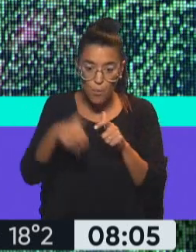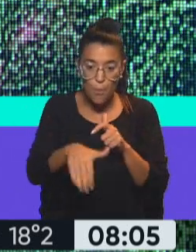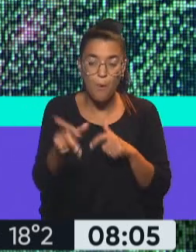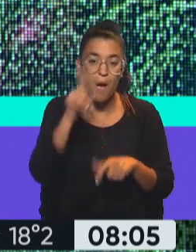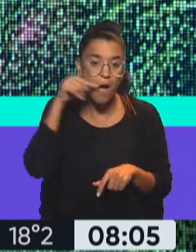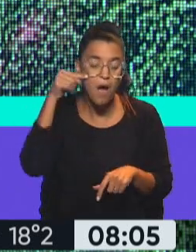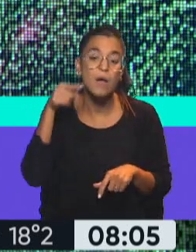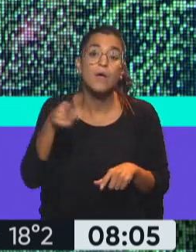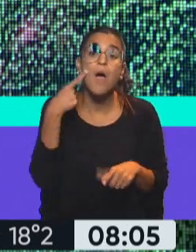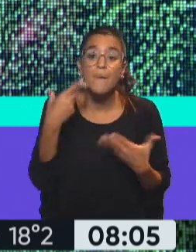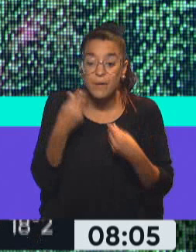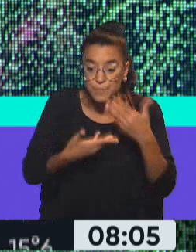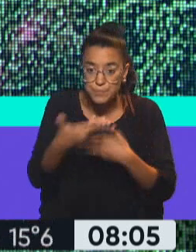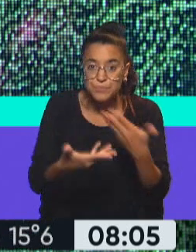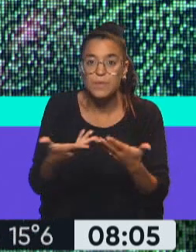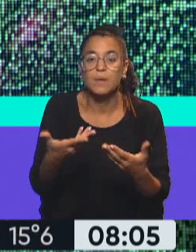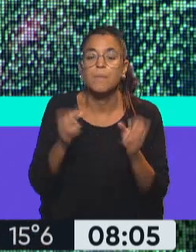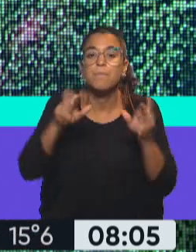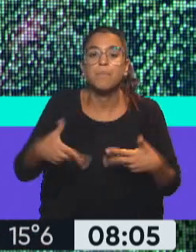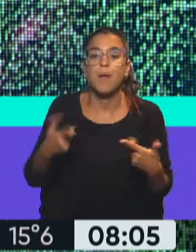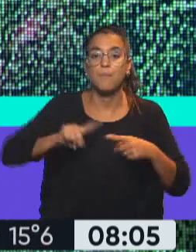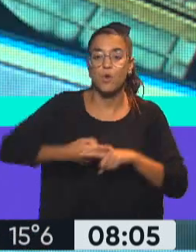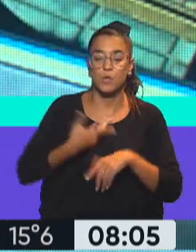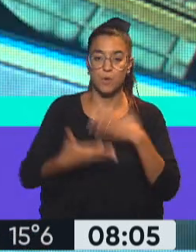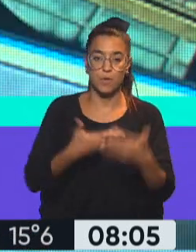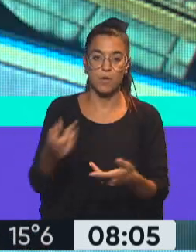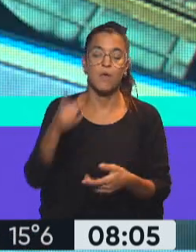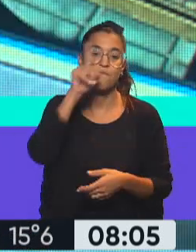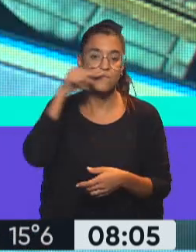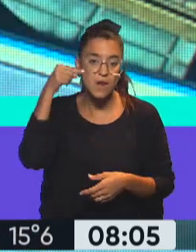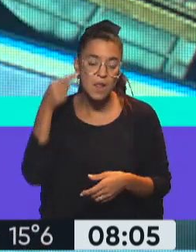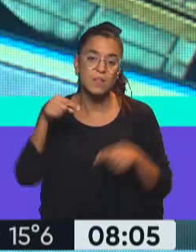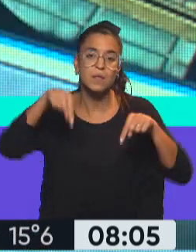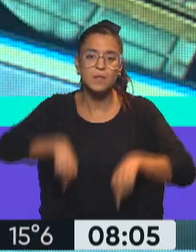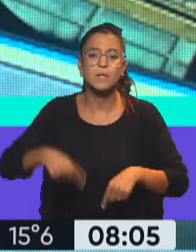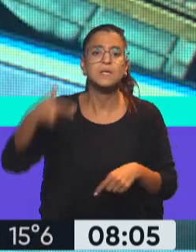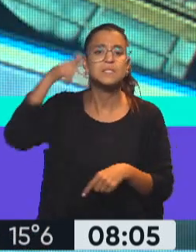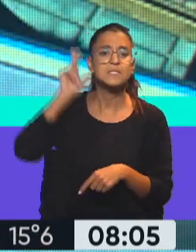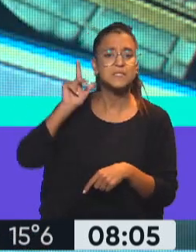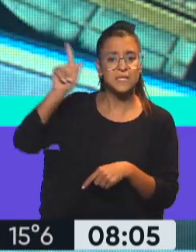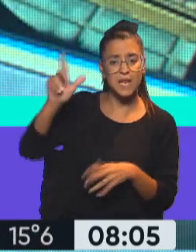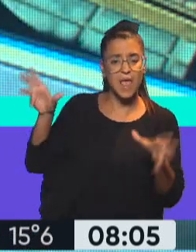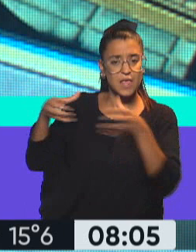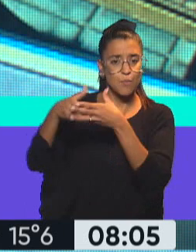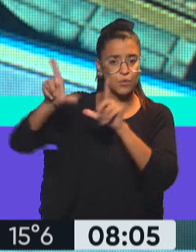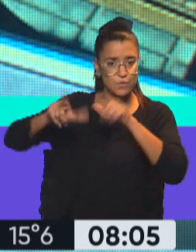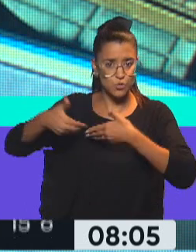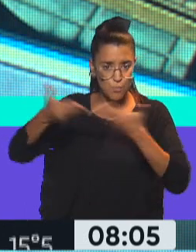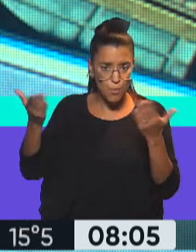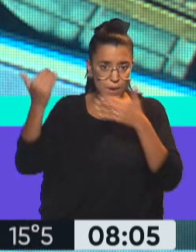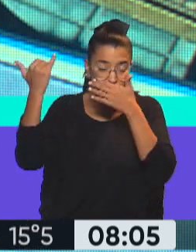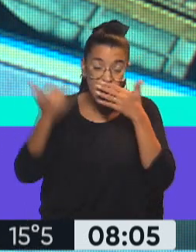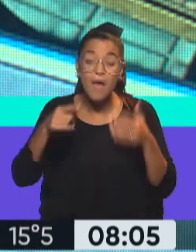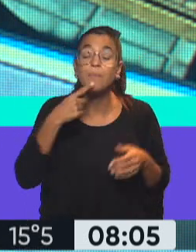abordar cómo se desarrollará el progresismo en los próximos años. Hablabas de Alberto Fernández, y estamos en Chile, justamente, con un equipo de la televisión pública,